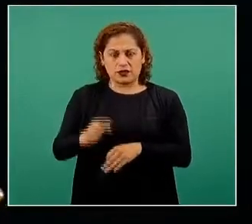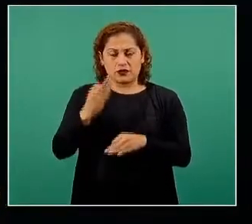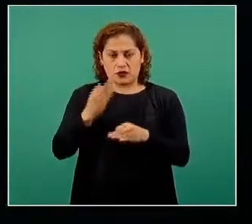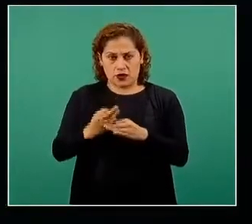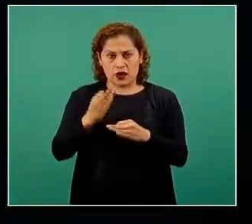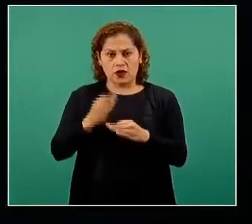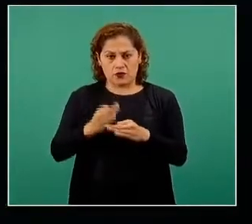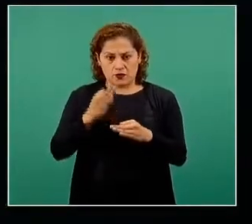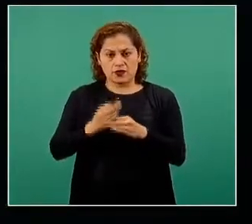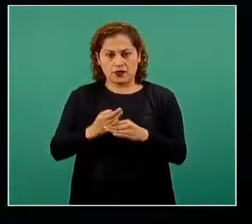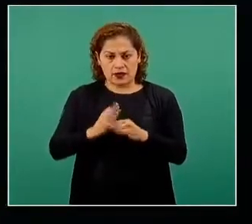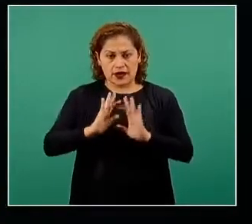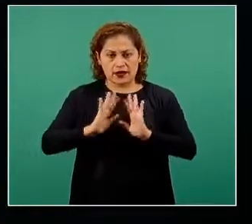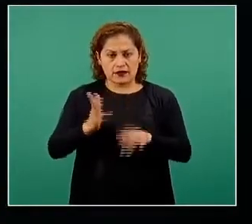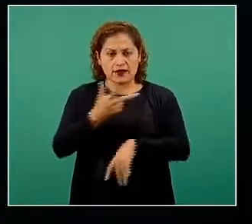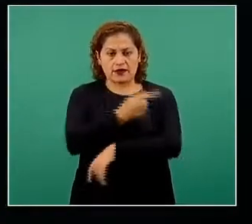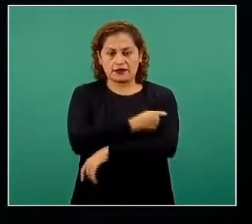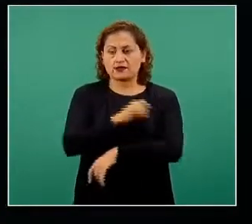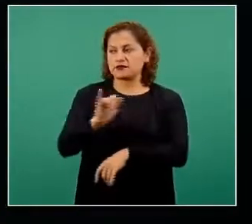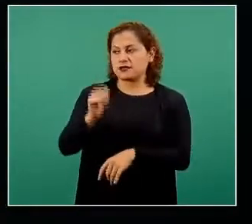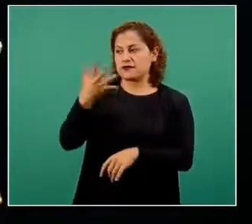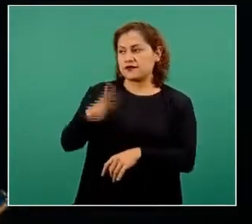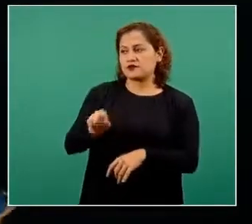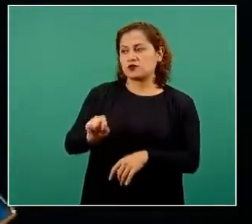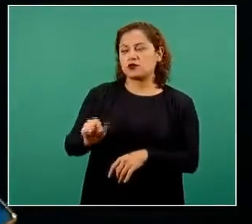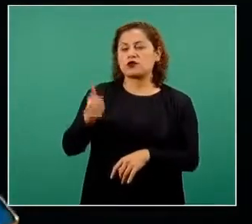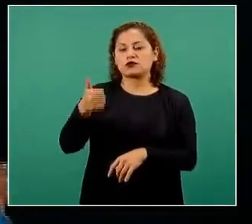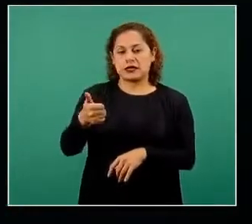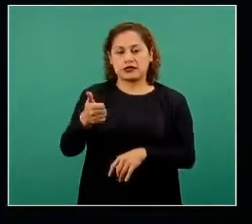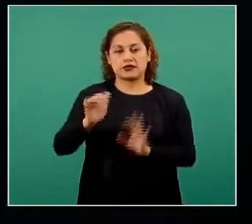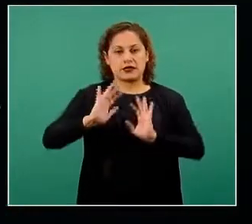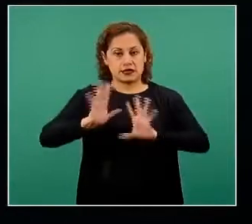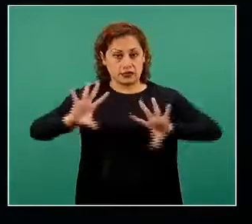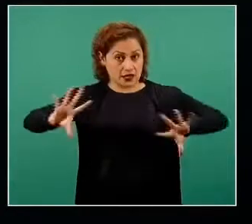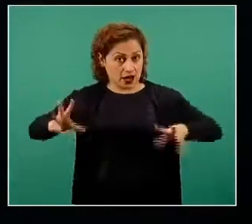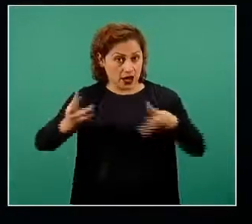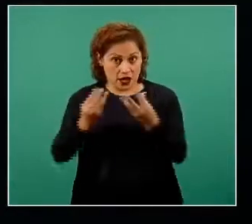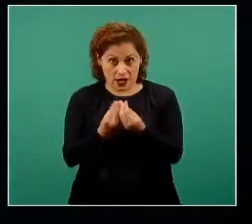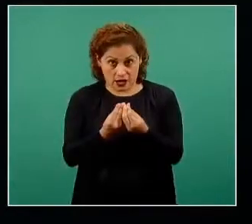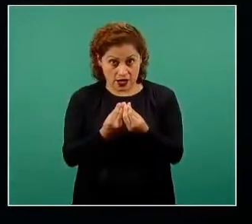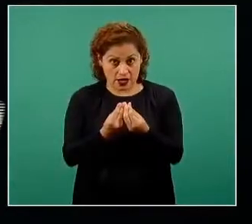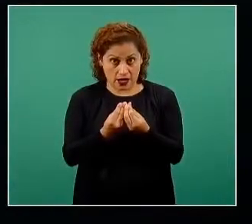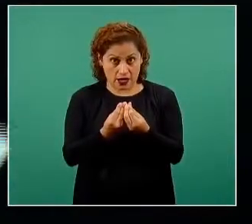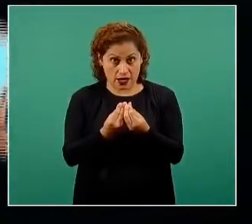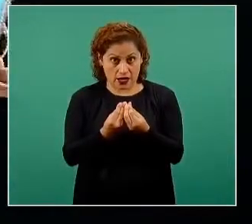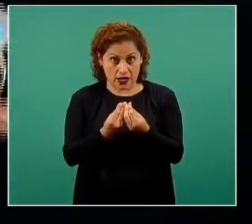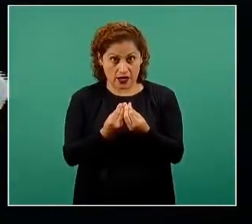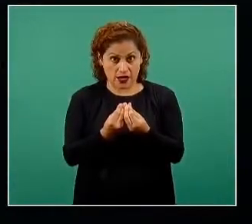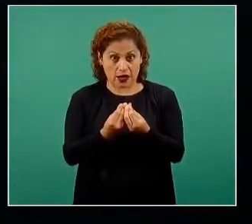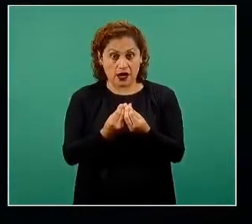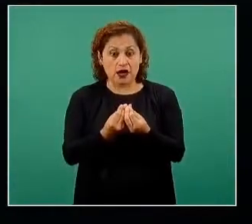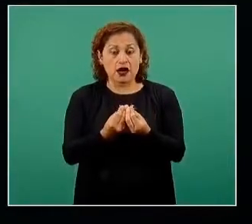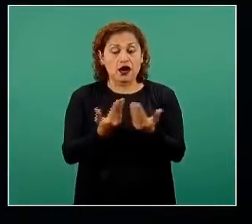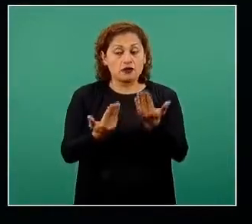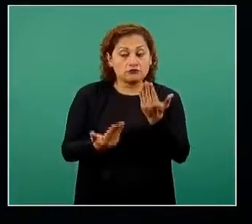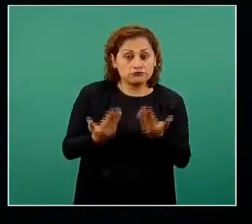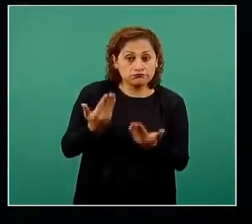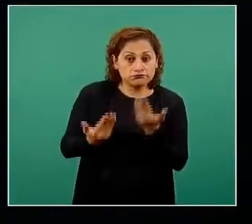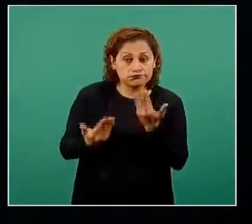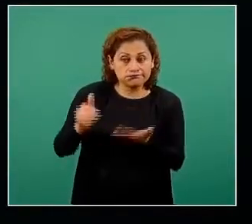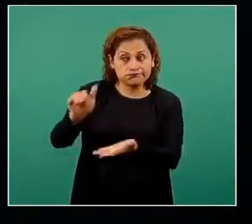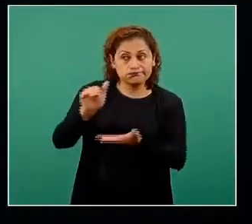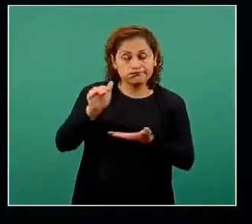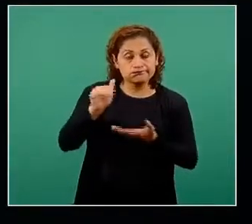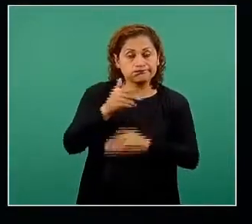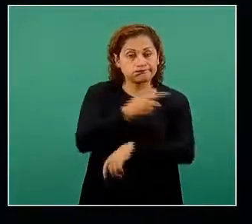con este ritmo de vacunación 10.6 10.6 ya con con todo lo que es la calibración y ahorita conforme vayan llegando las